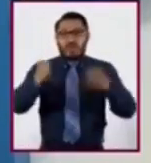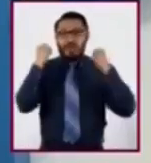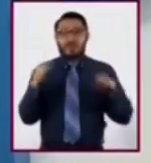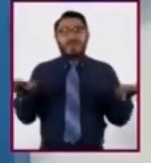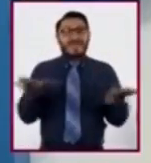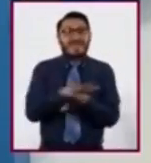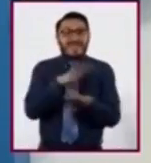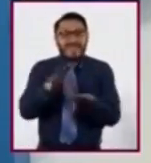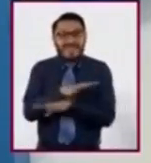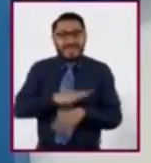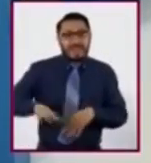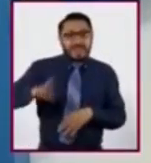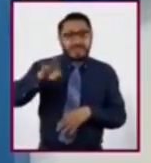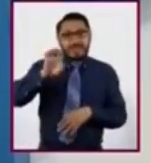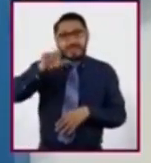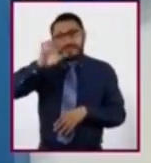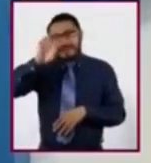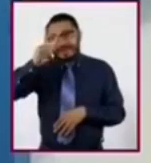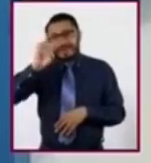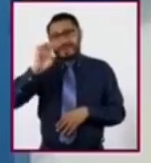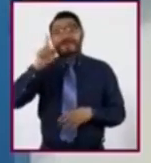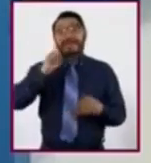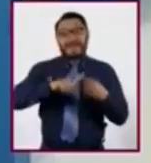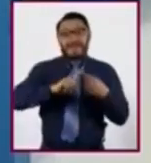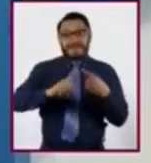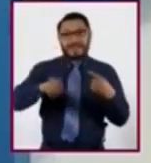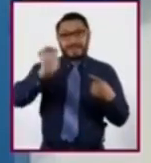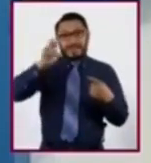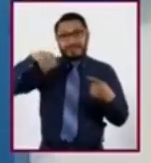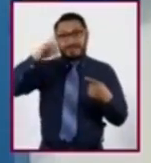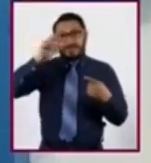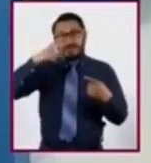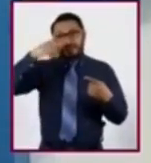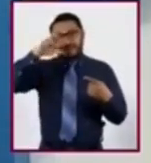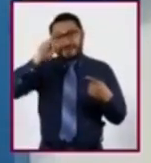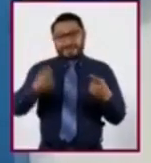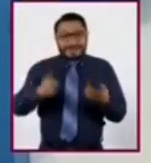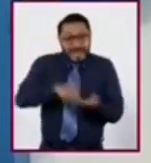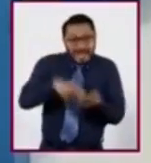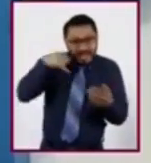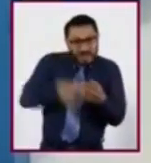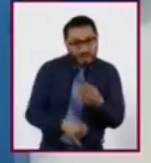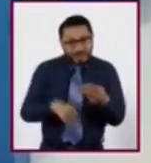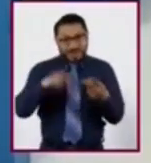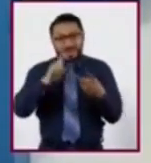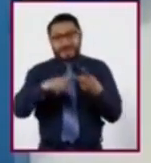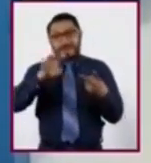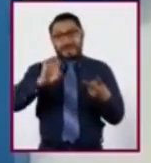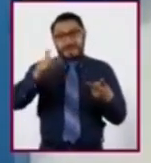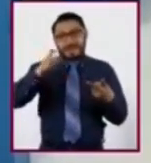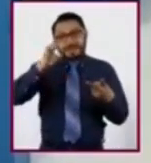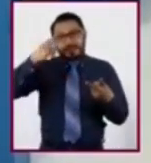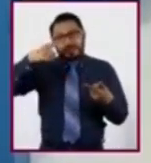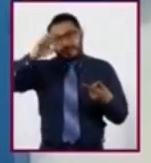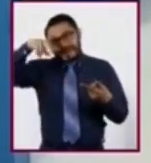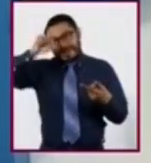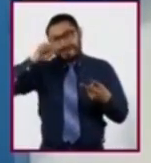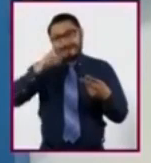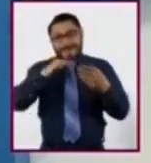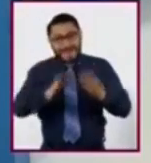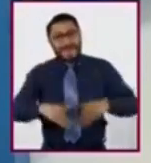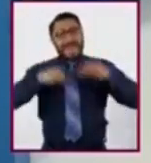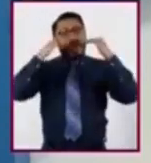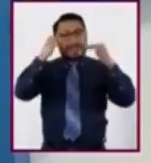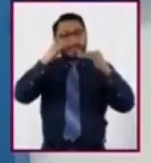planeta se clasifican en endógenas, que suceden en el interior de la corteza, y exógenas, que suceden en la superficie de la corteza